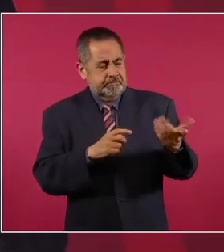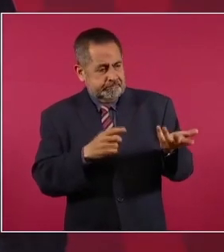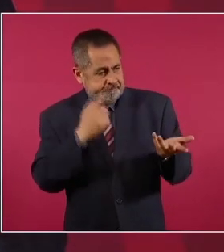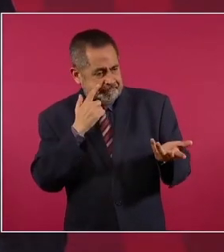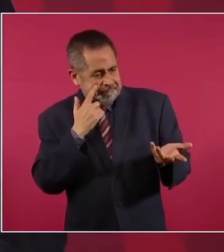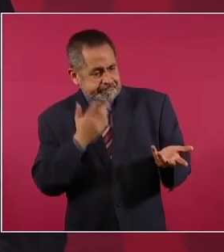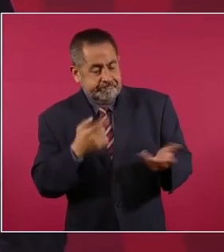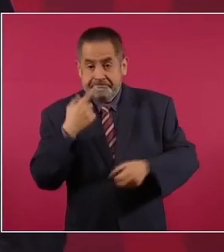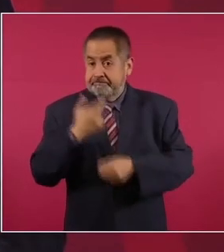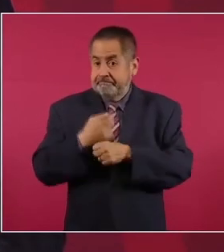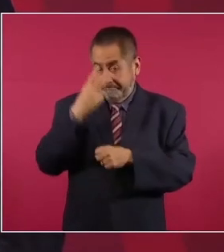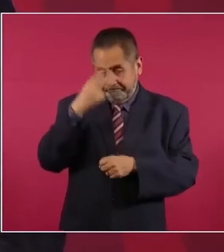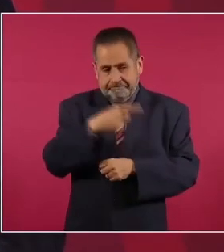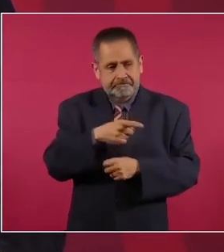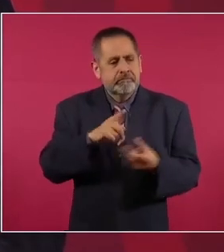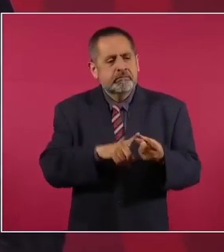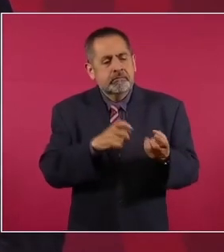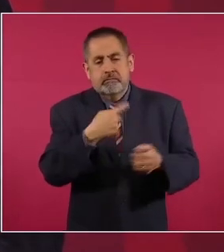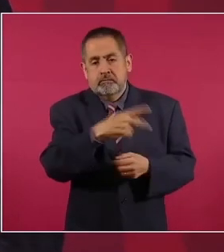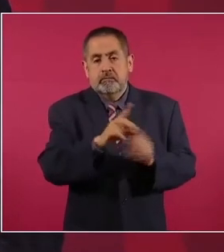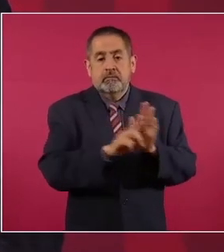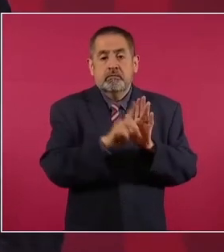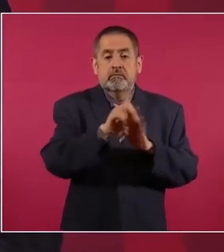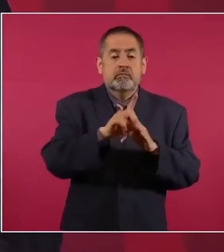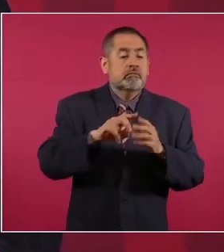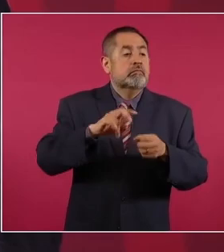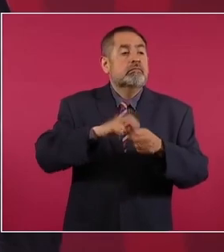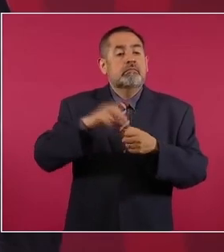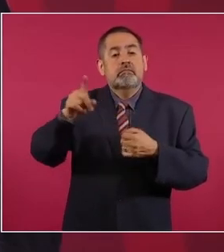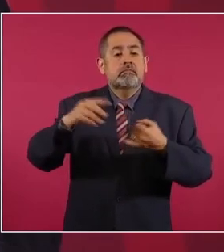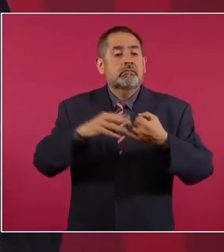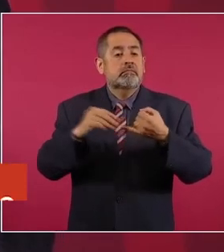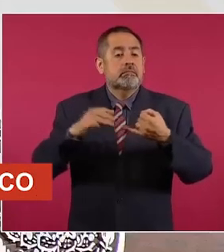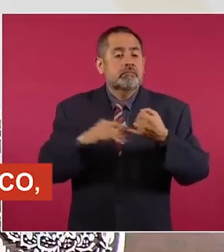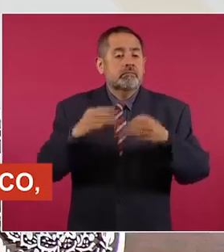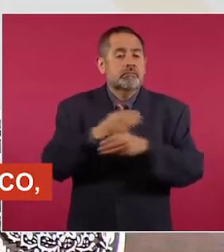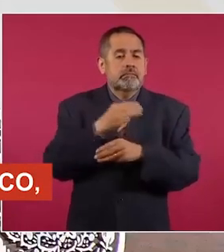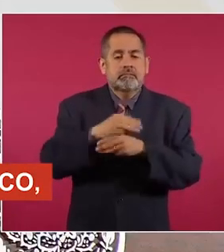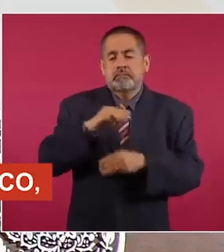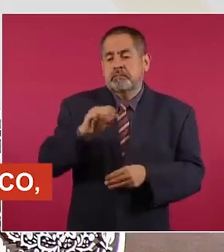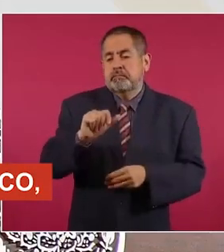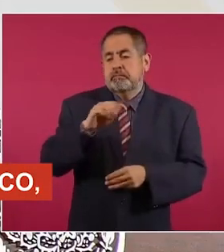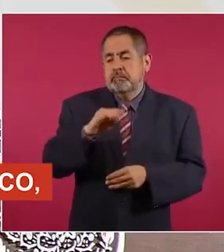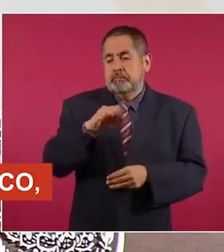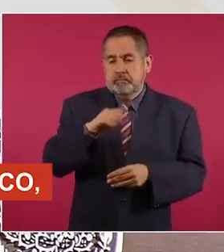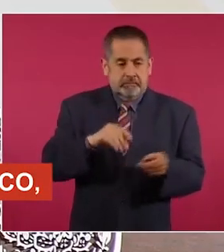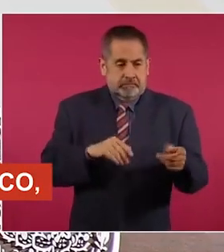su departamento de Miami. No, eso sí,